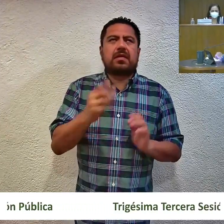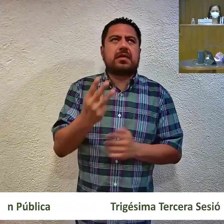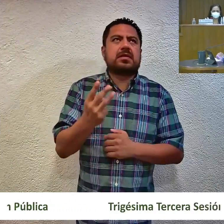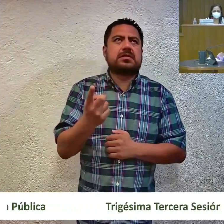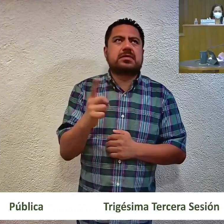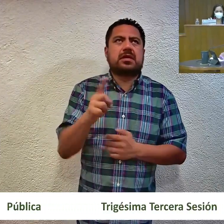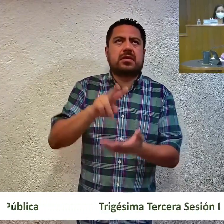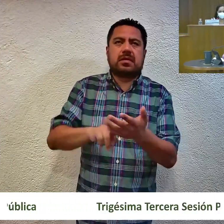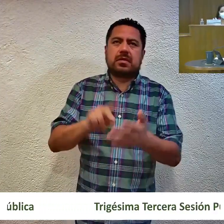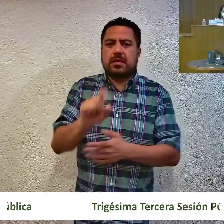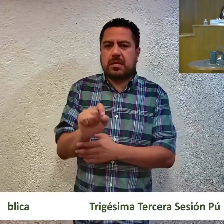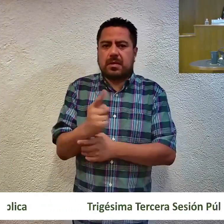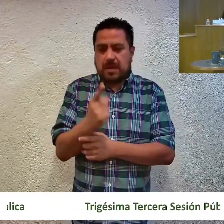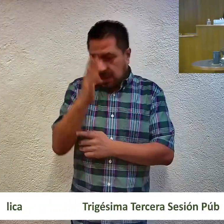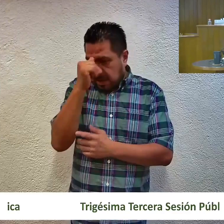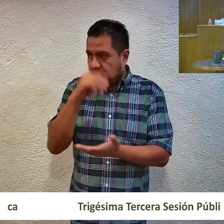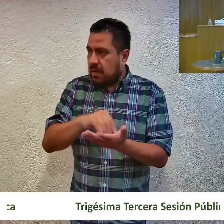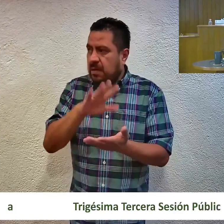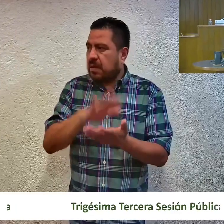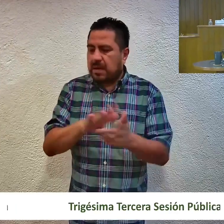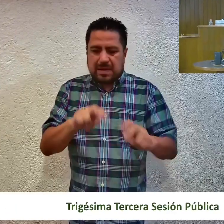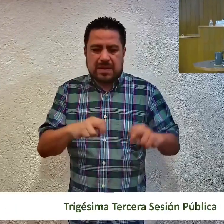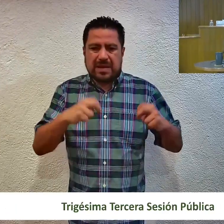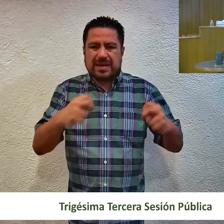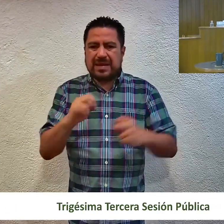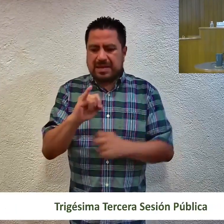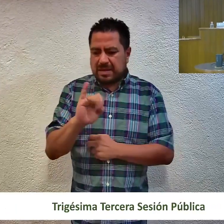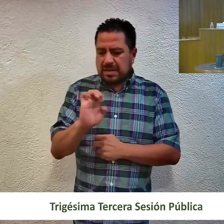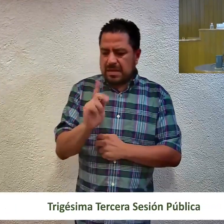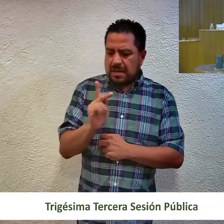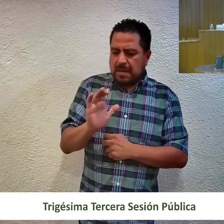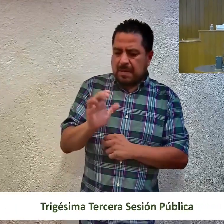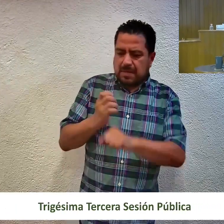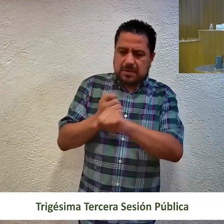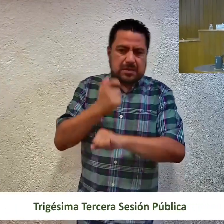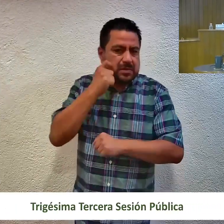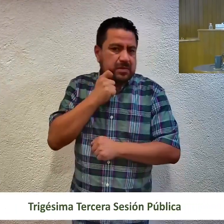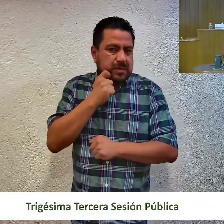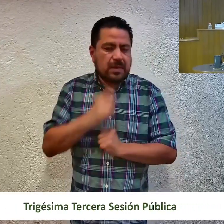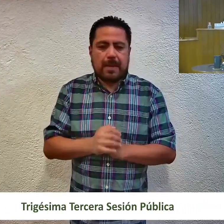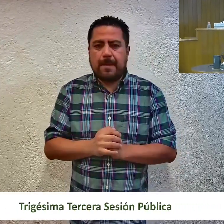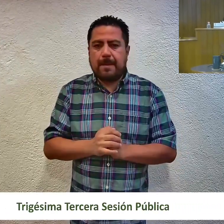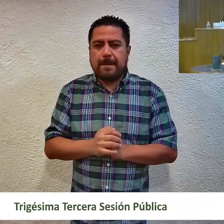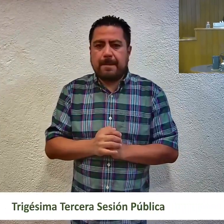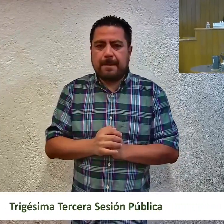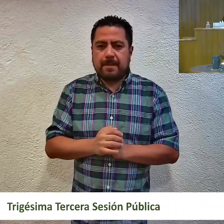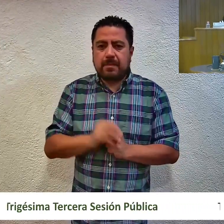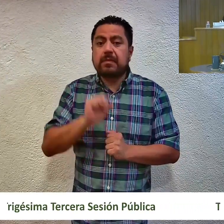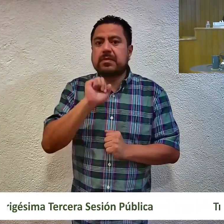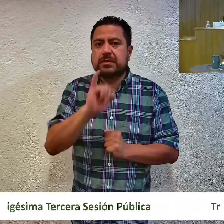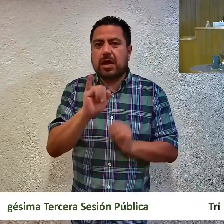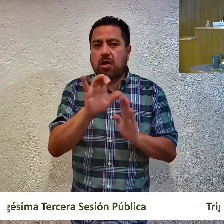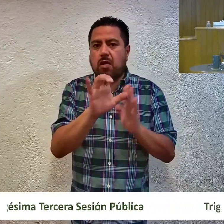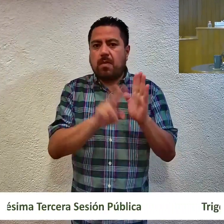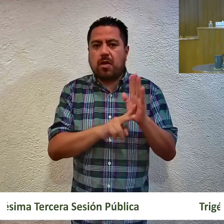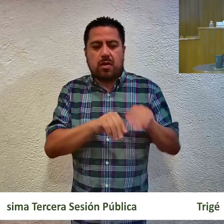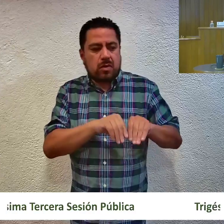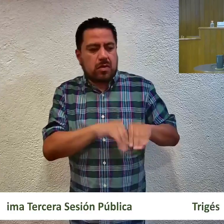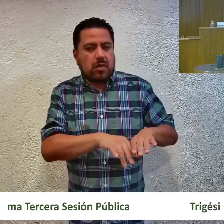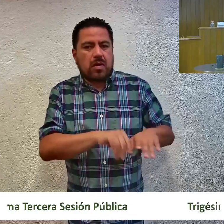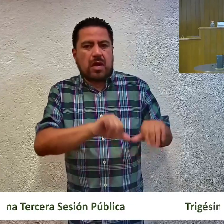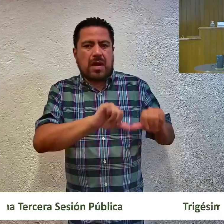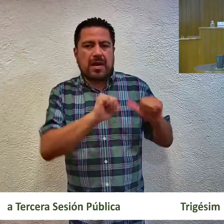2021, mediante acuerdo, el Consejo General del Instituto Electoral y de Participación Ciudadana del Estado de Guerrero, emitió la convocatoria dirigida a las